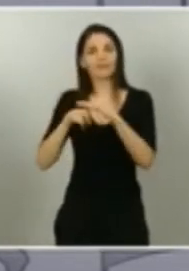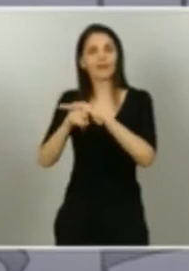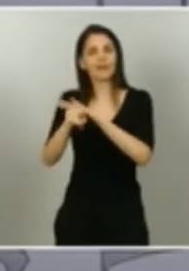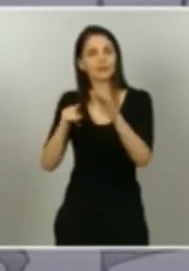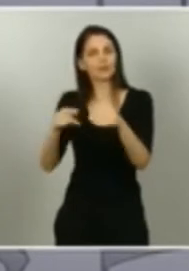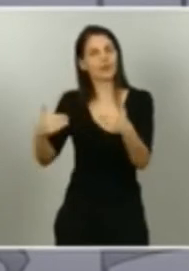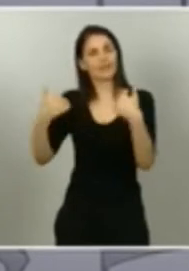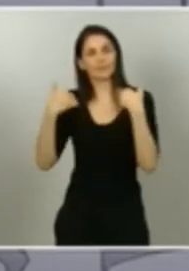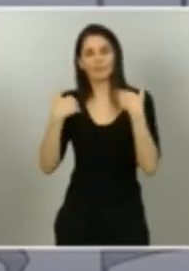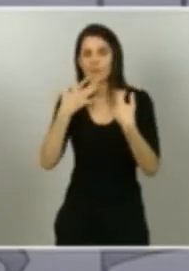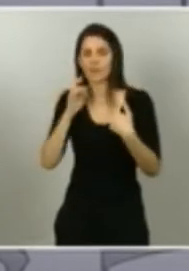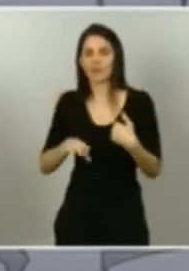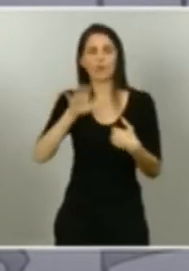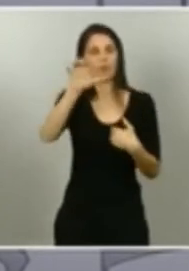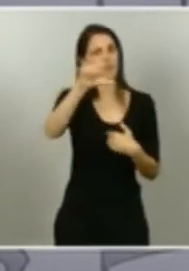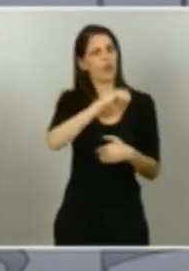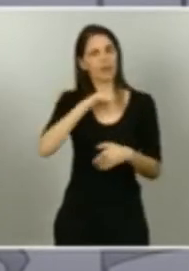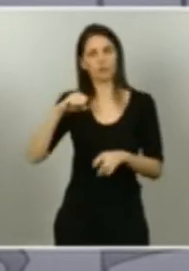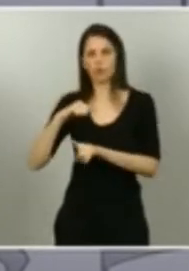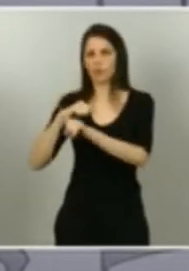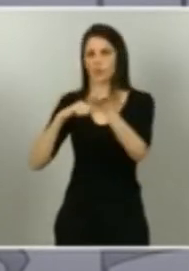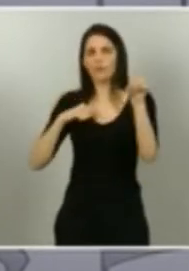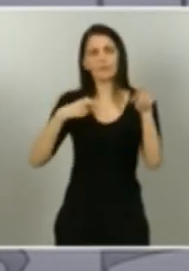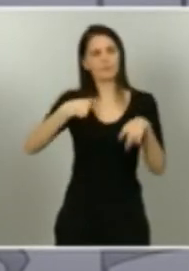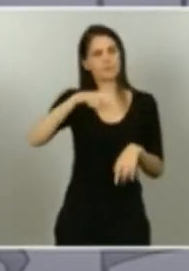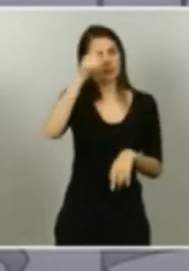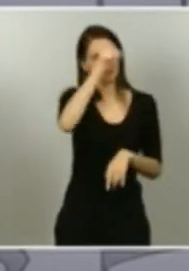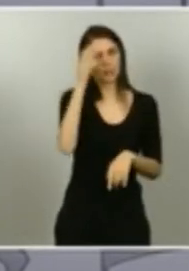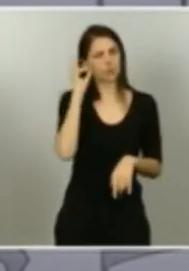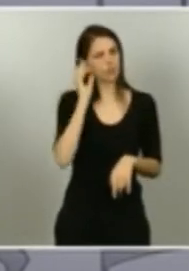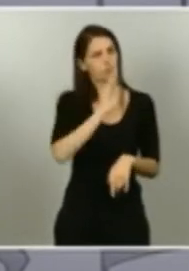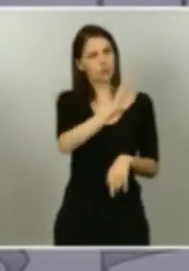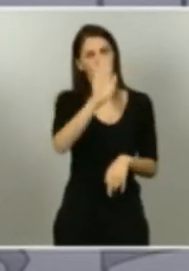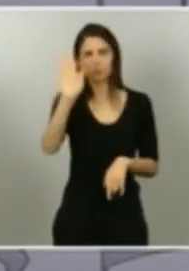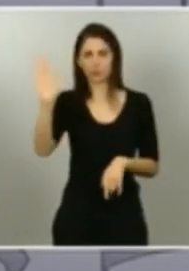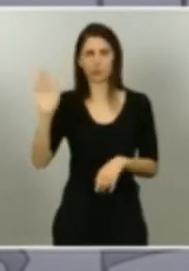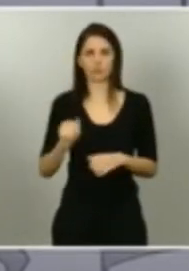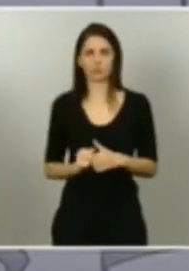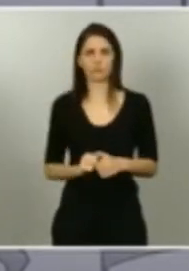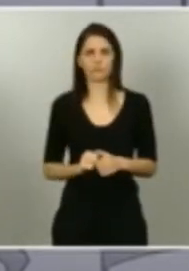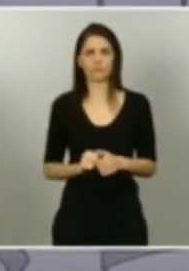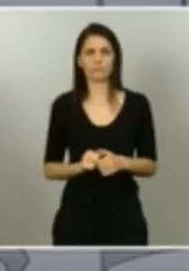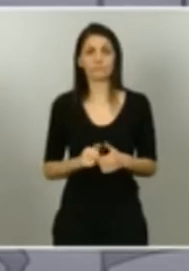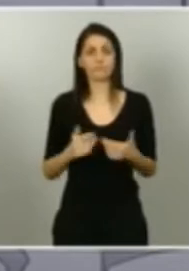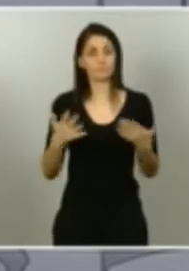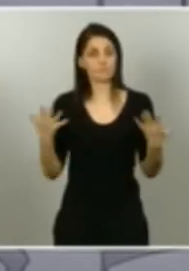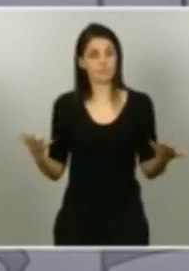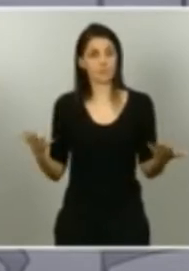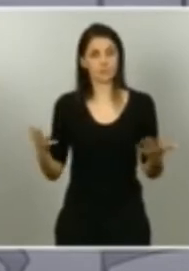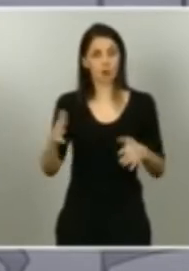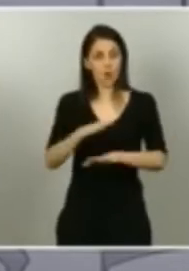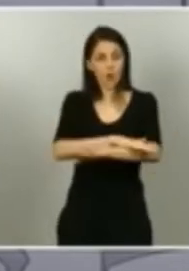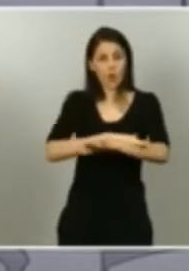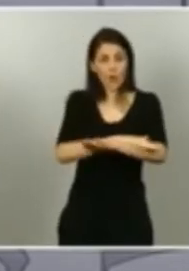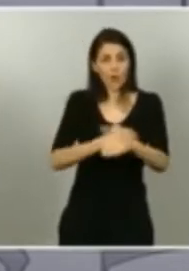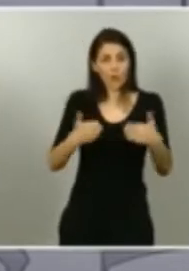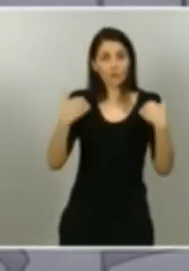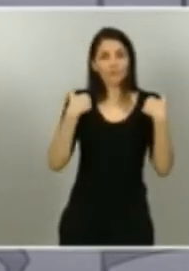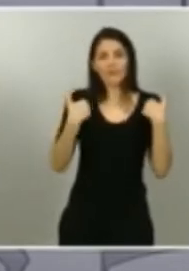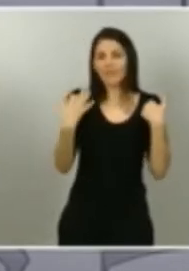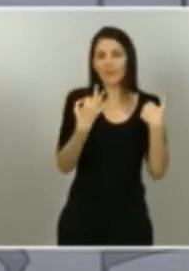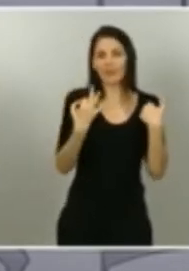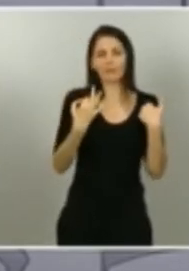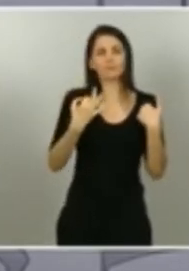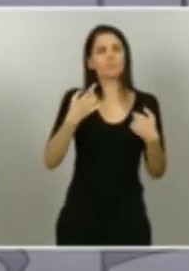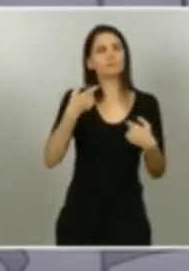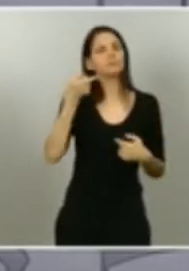cada presidente o presidenta de comunidad autónoma. Es decir, en manos del Gobierno, lo único que quedará será la regulación de